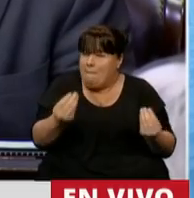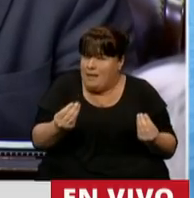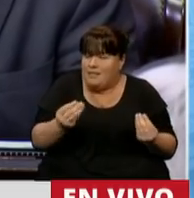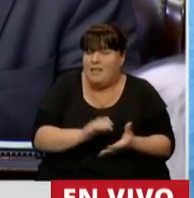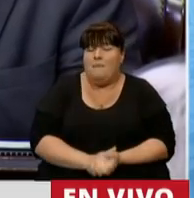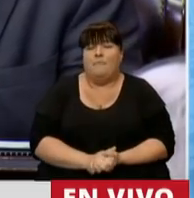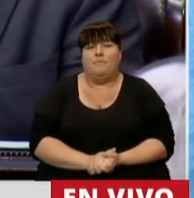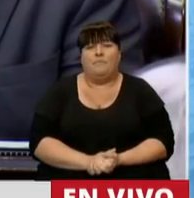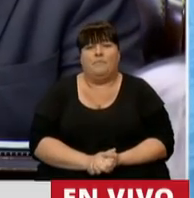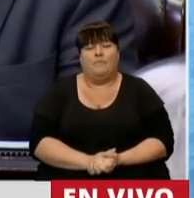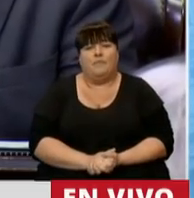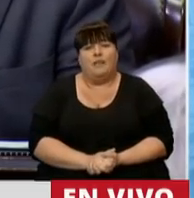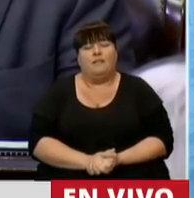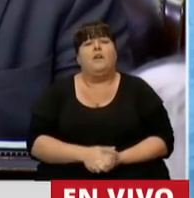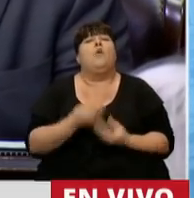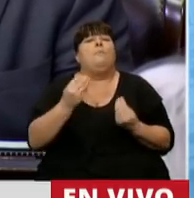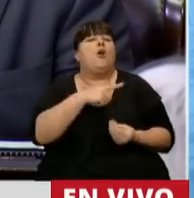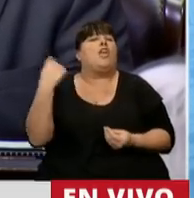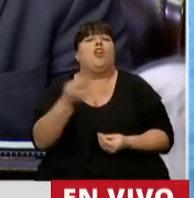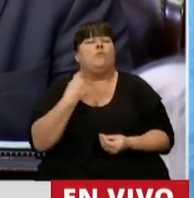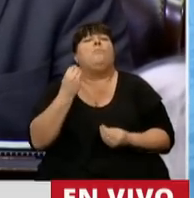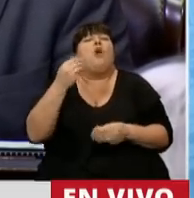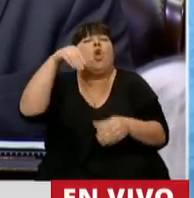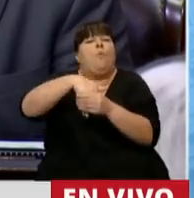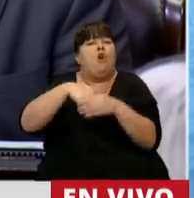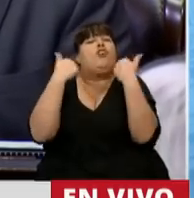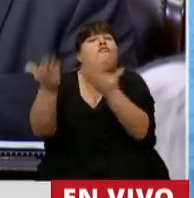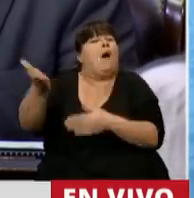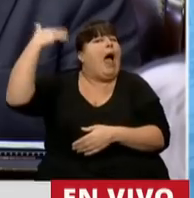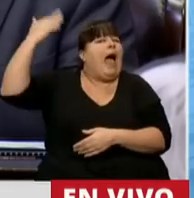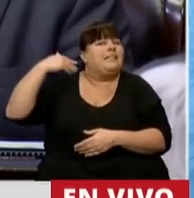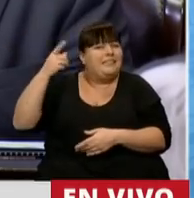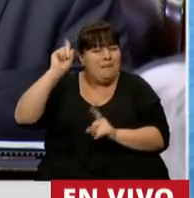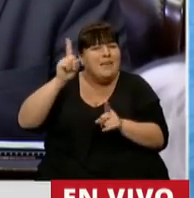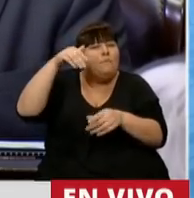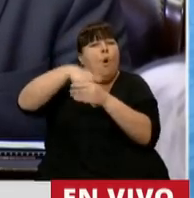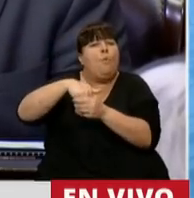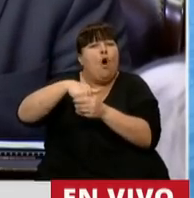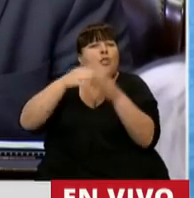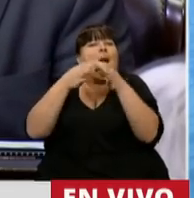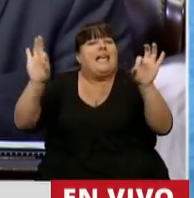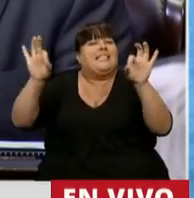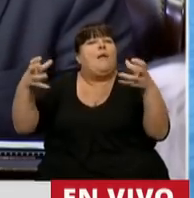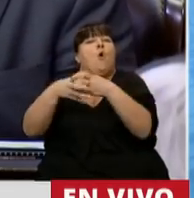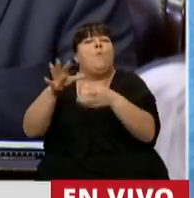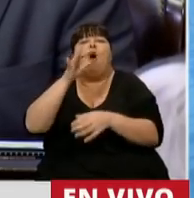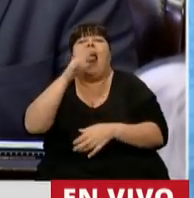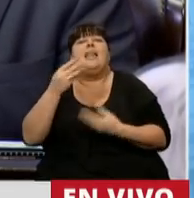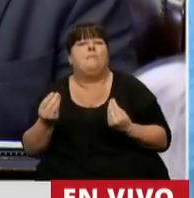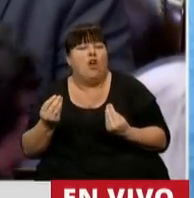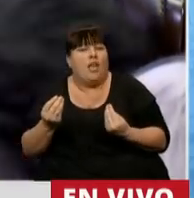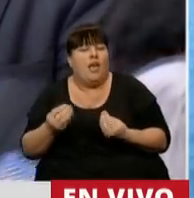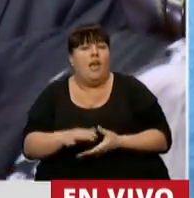presidente? ¿Por qué votamos a favor en aquel momento de la salvación del grupo Clarín?